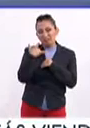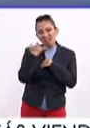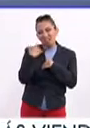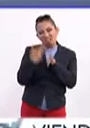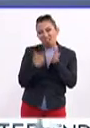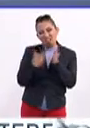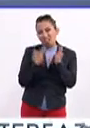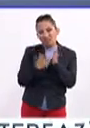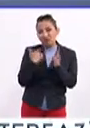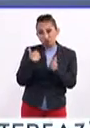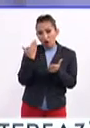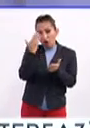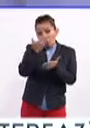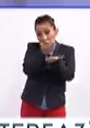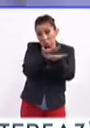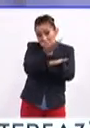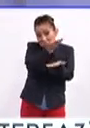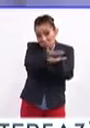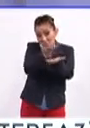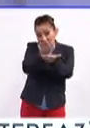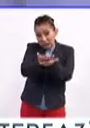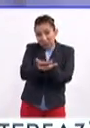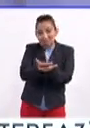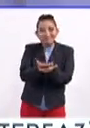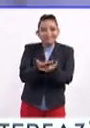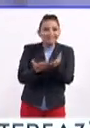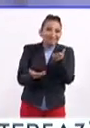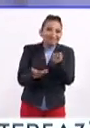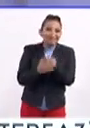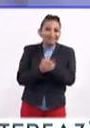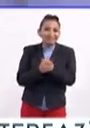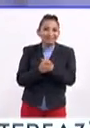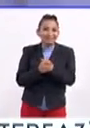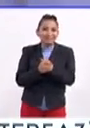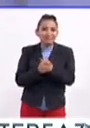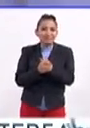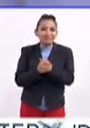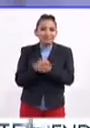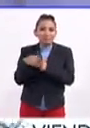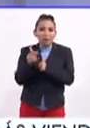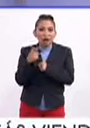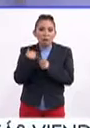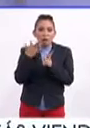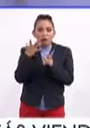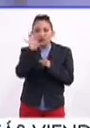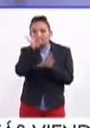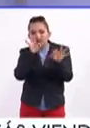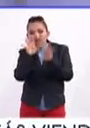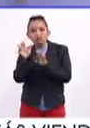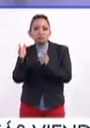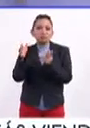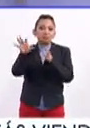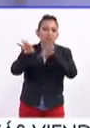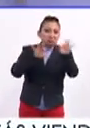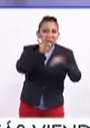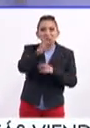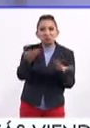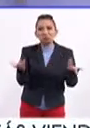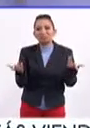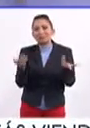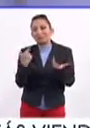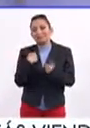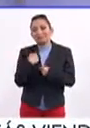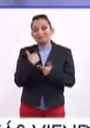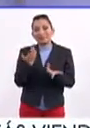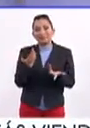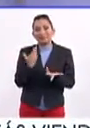hecho, este, pues yo metía mi solicitud, ¿no? Y como, pues es, este, aleatoria la elección, entonces, este,